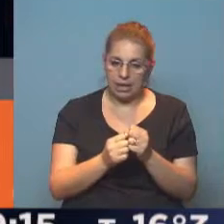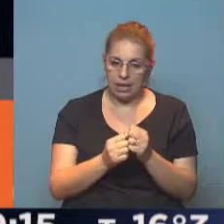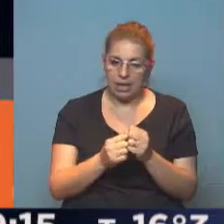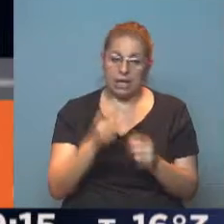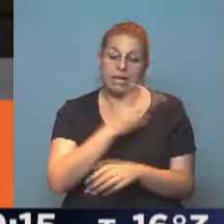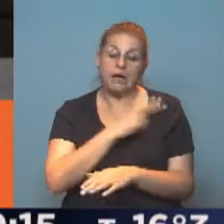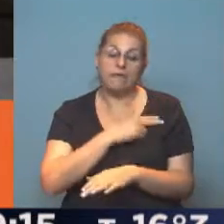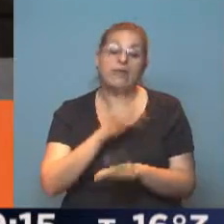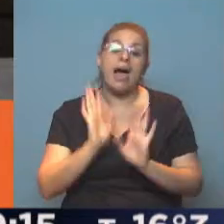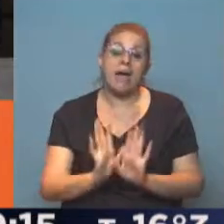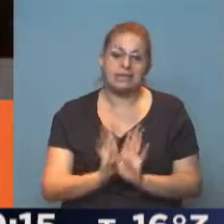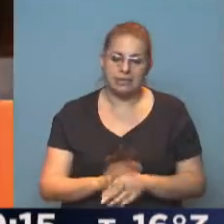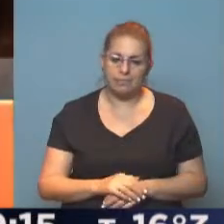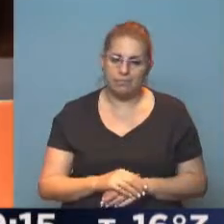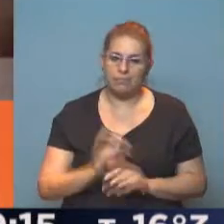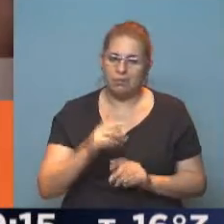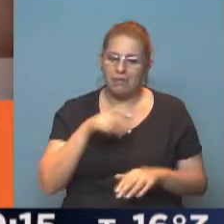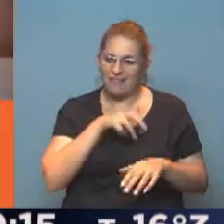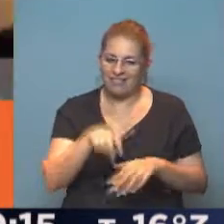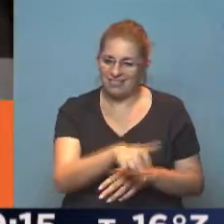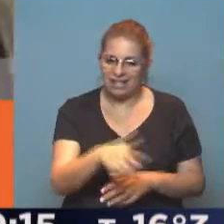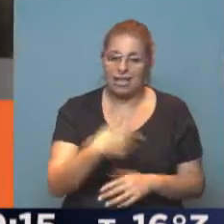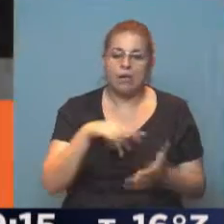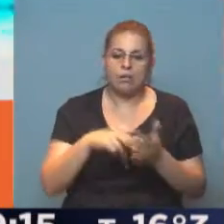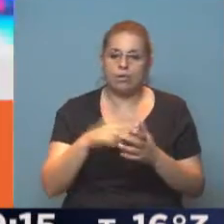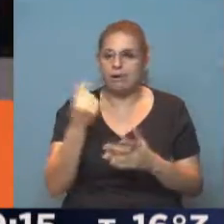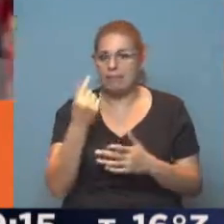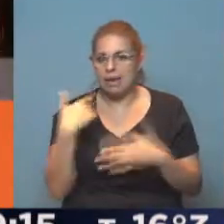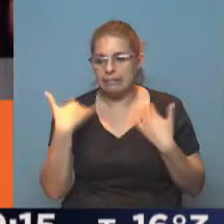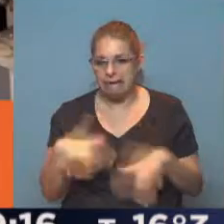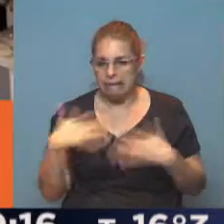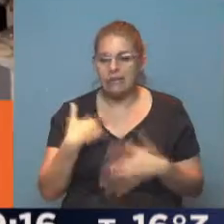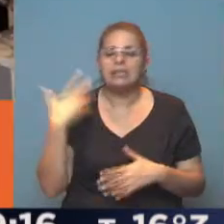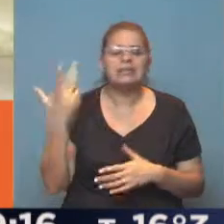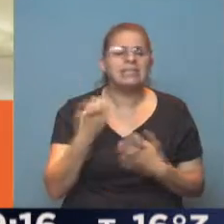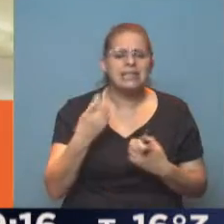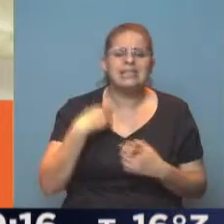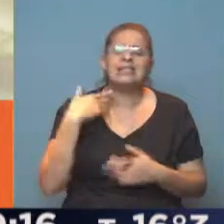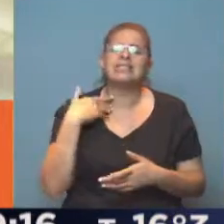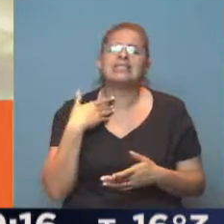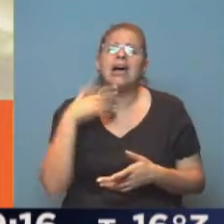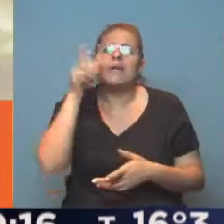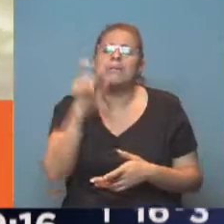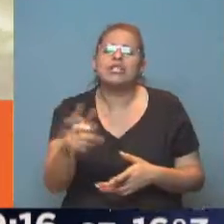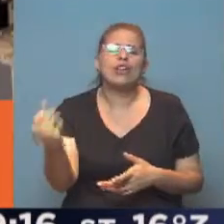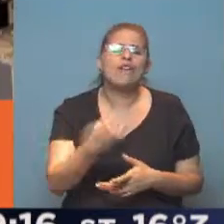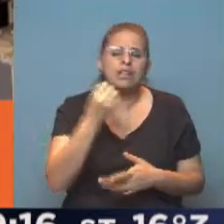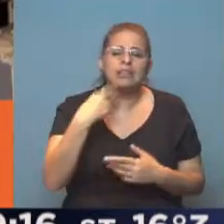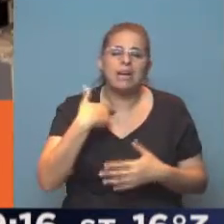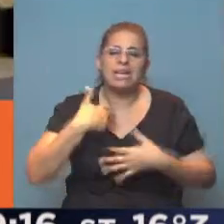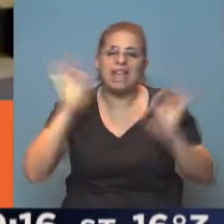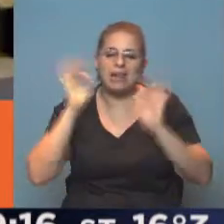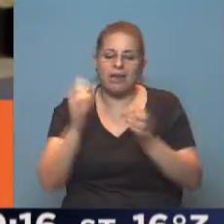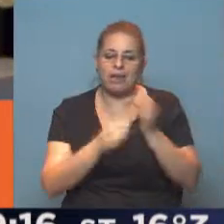jefe, es ese que está bajando en este momento la escalera, que está en problemas financieros y necesita conseguir un cliente fuerte para sobrevivir. Y para lograrlo,